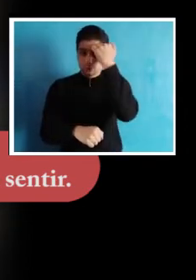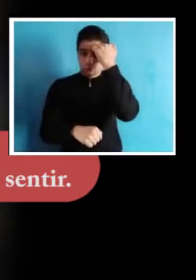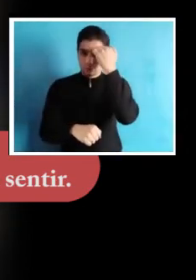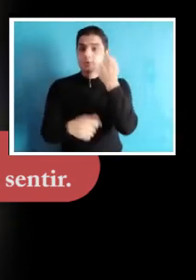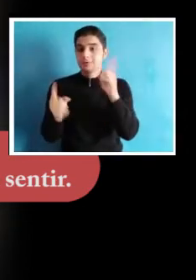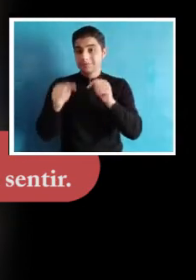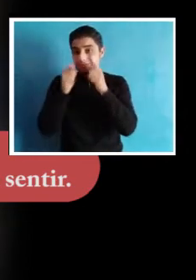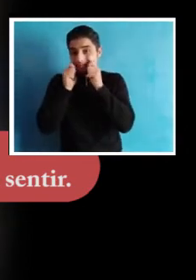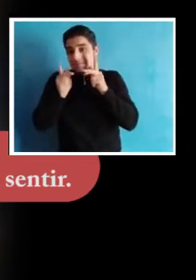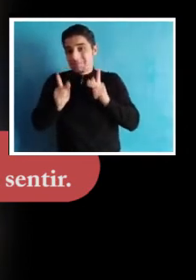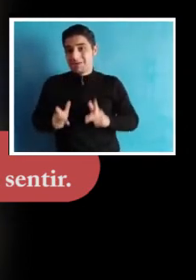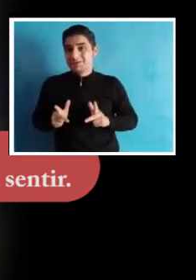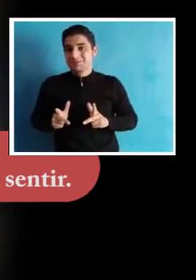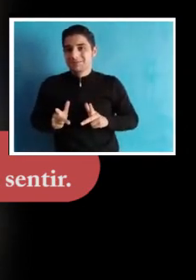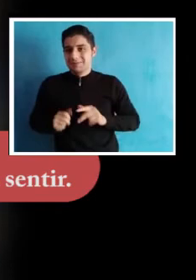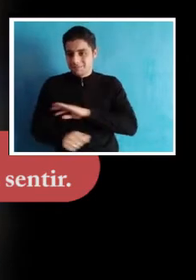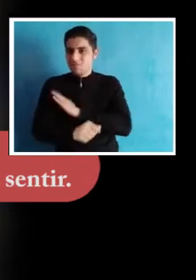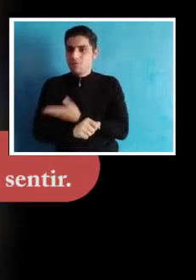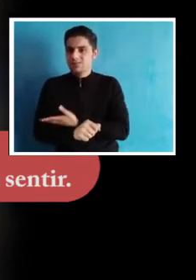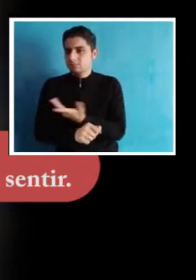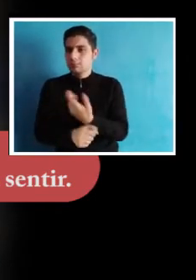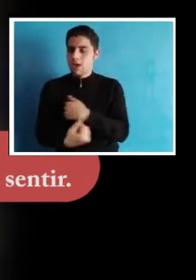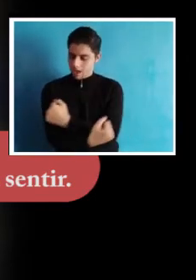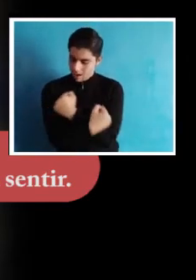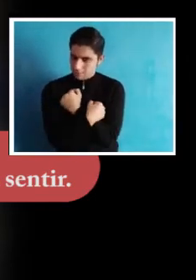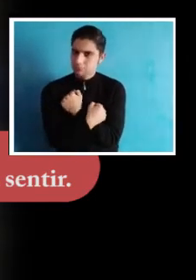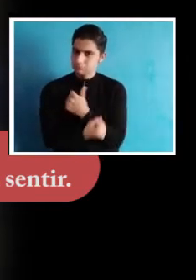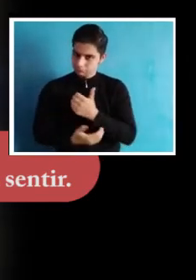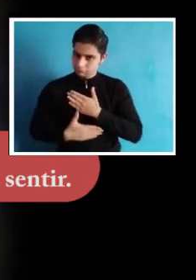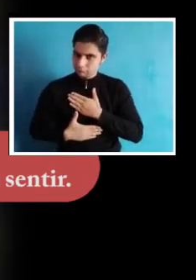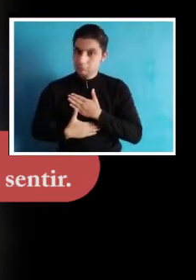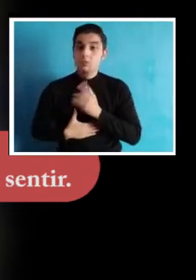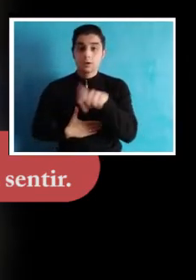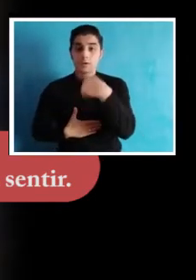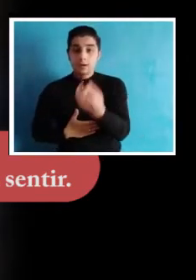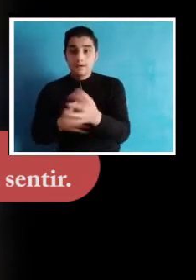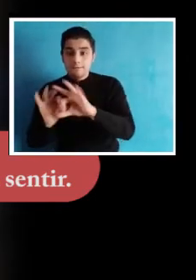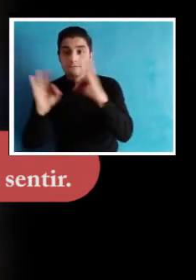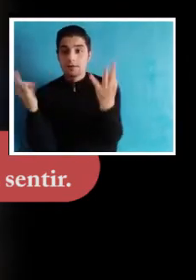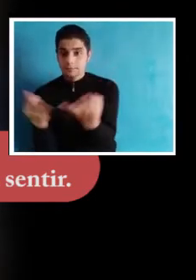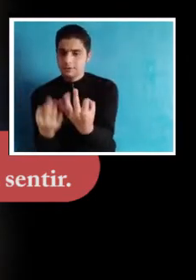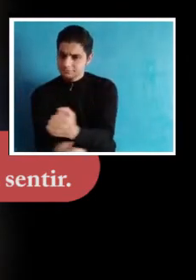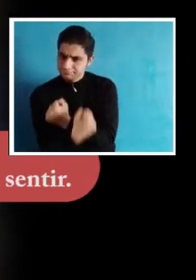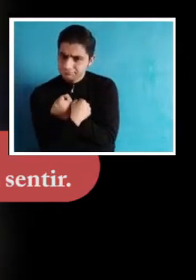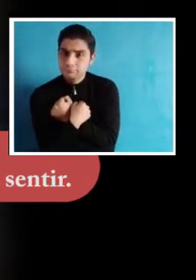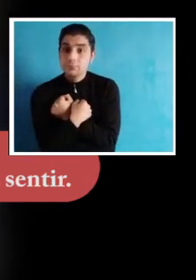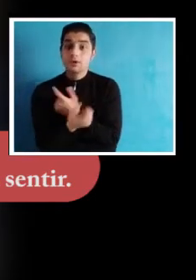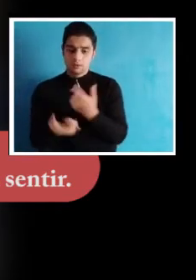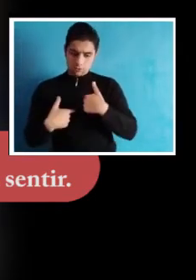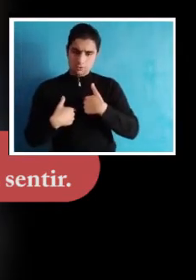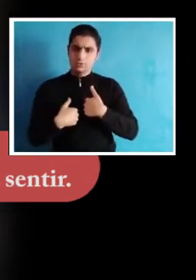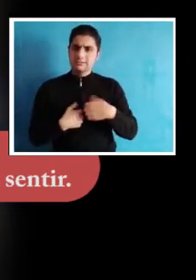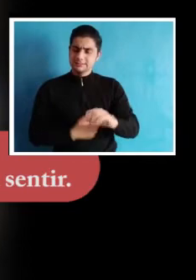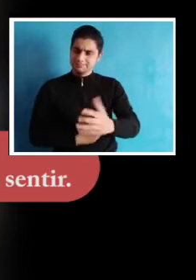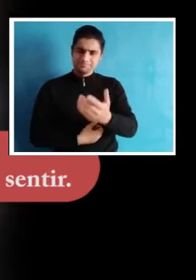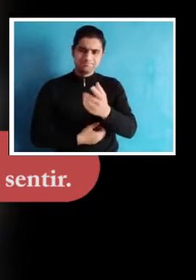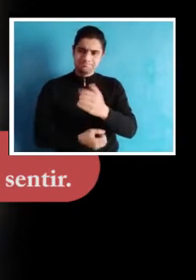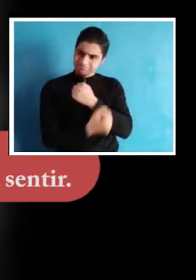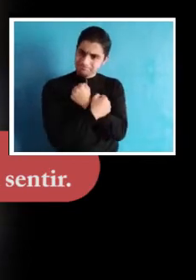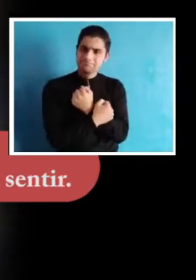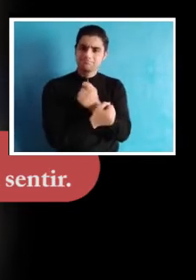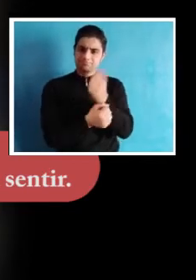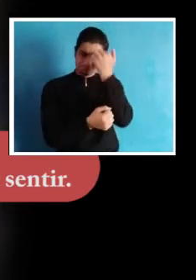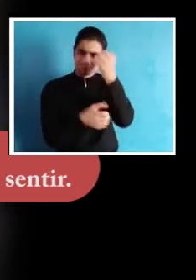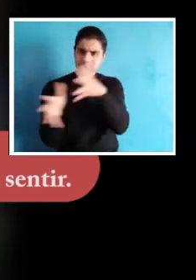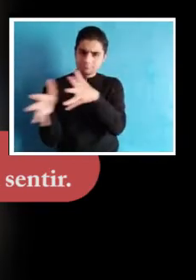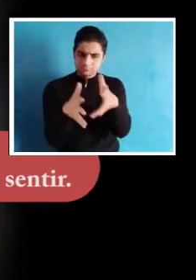como docentes, sino también como seres humanos, en donde el amor propio, el amor por nuestras familias, el amor por nuestra profesión y